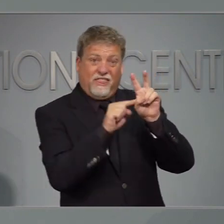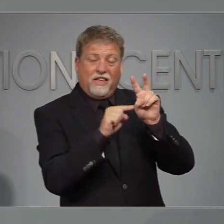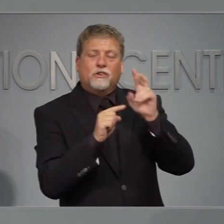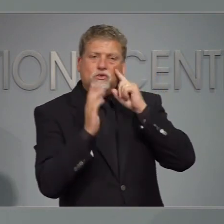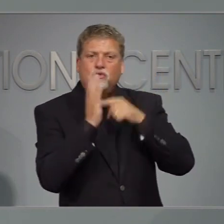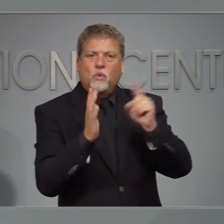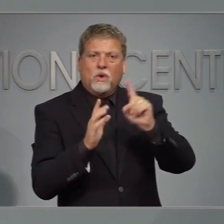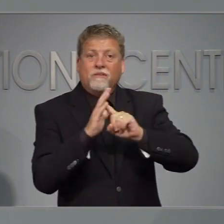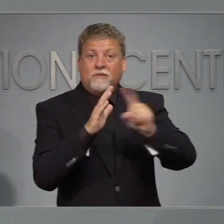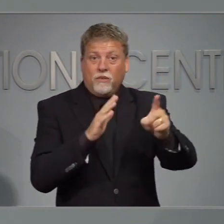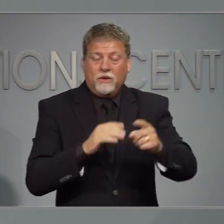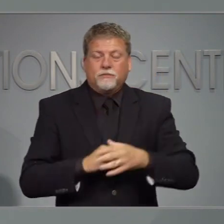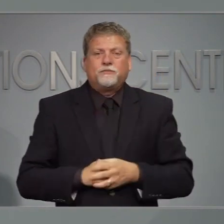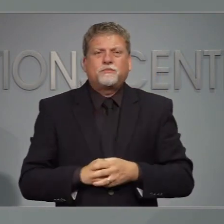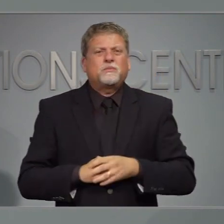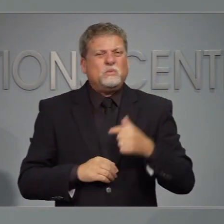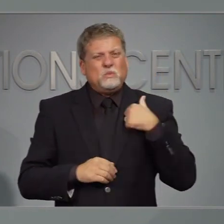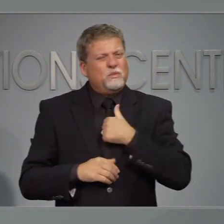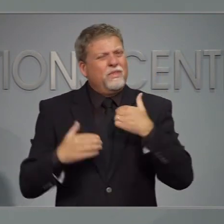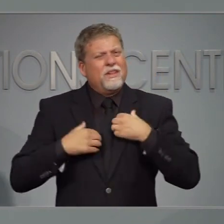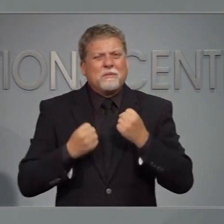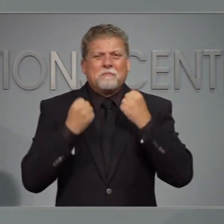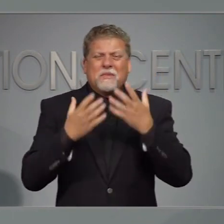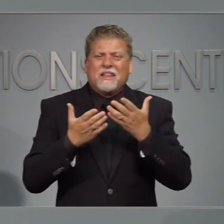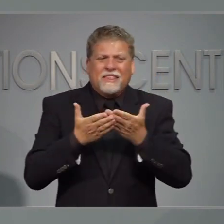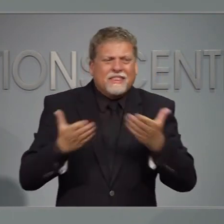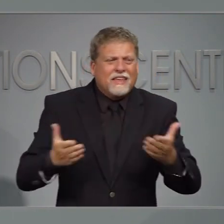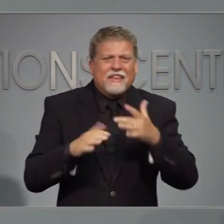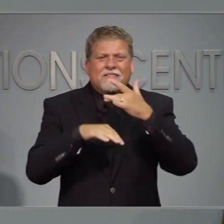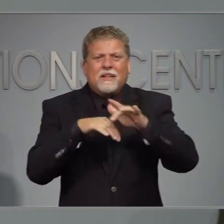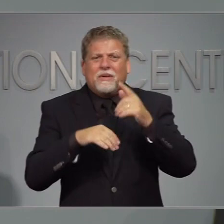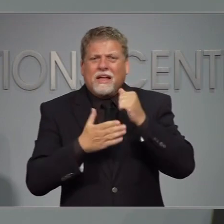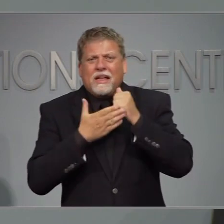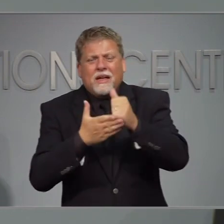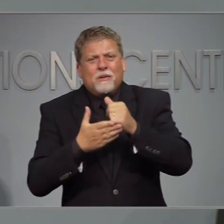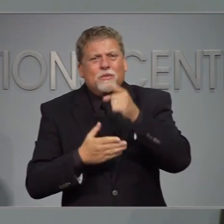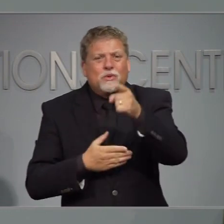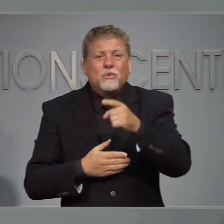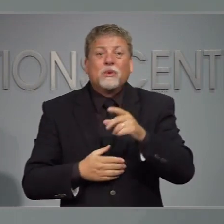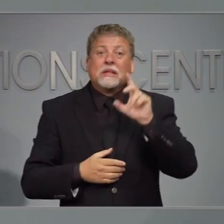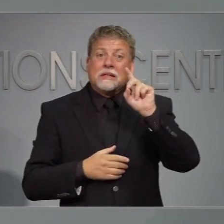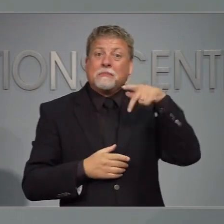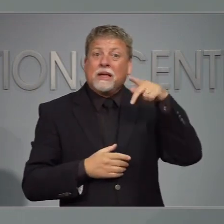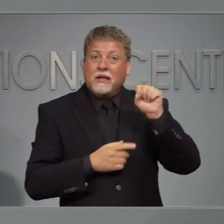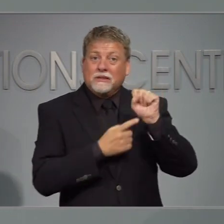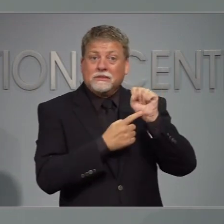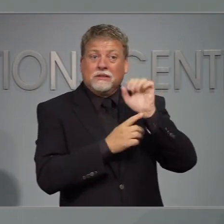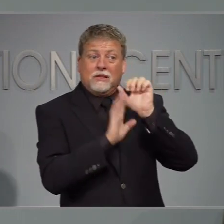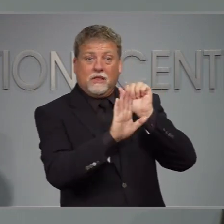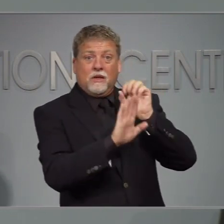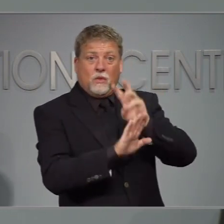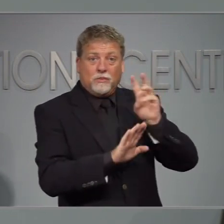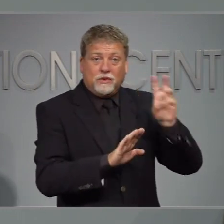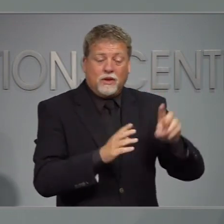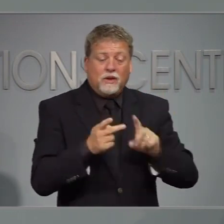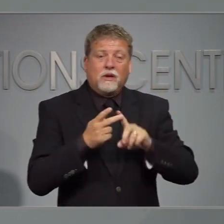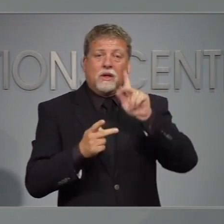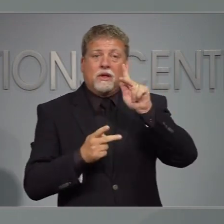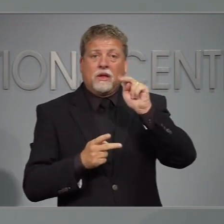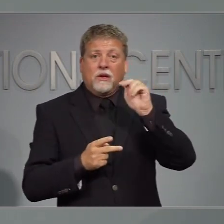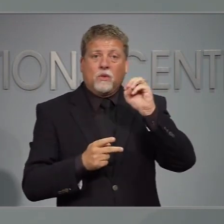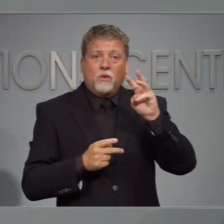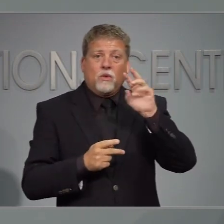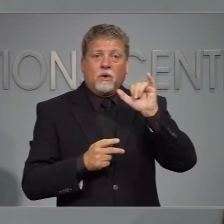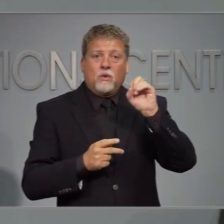Hay una serie de recursos invaluables disponibles en línea tales como el sitio web del departamento de salud pública